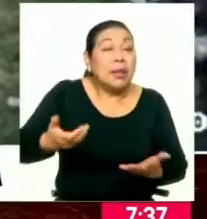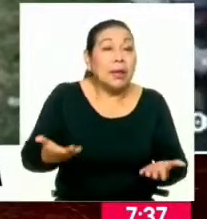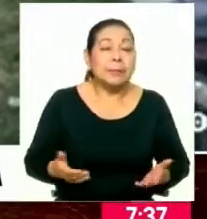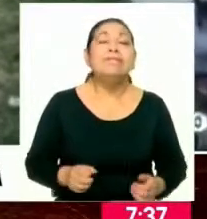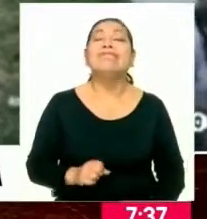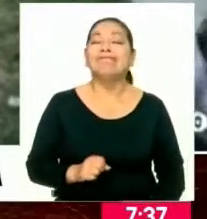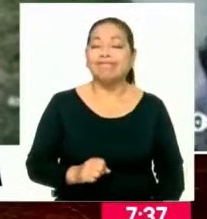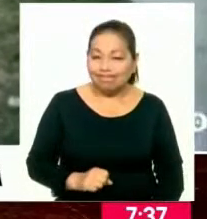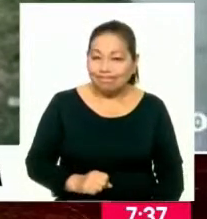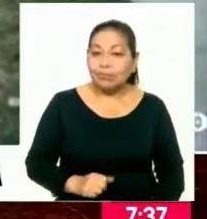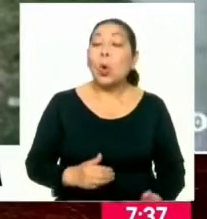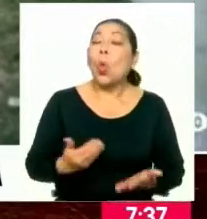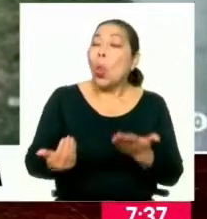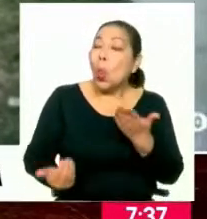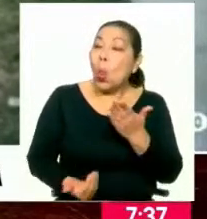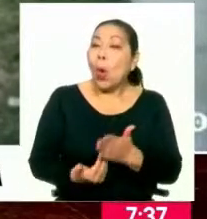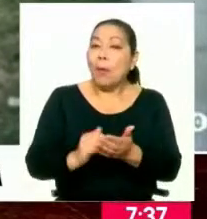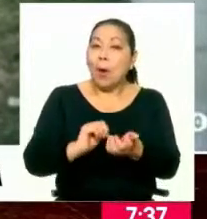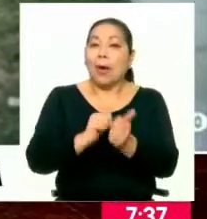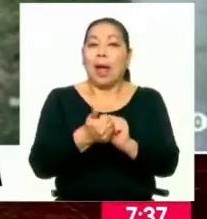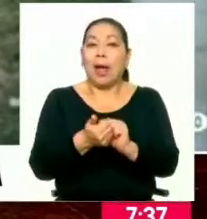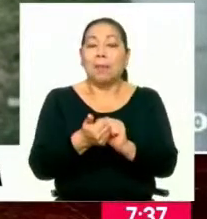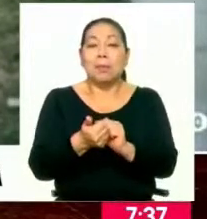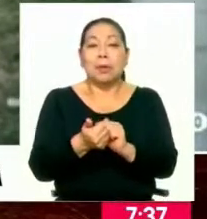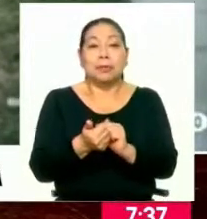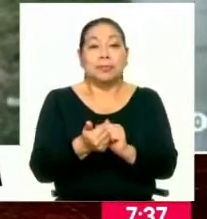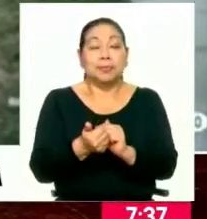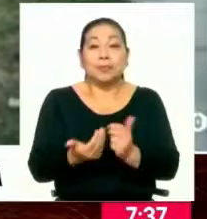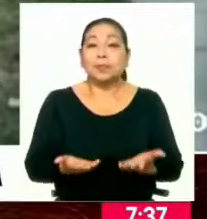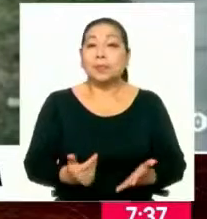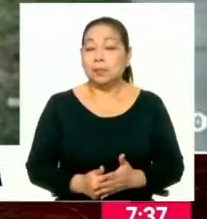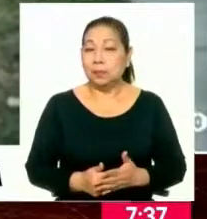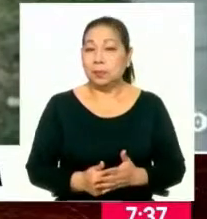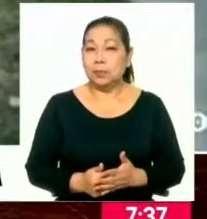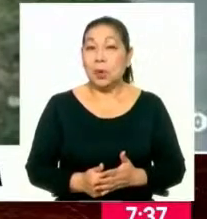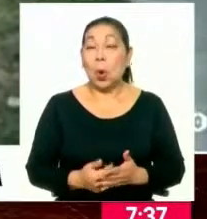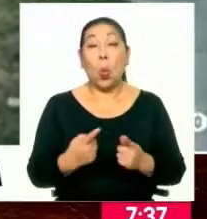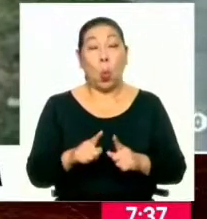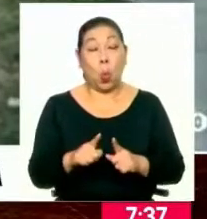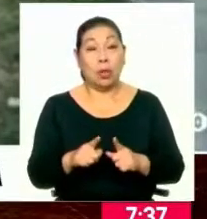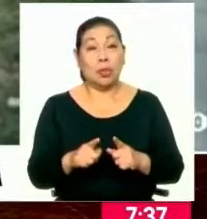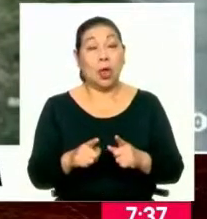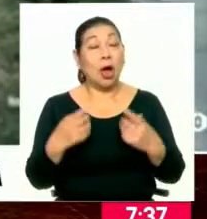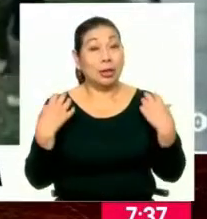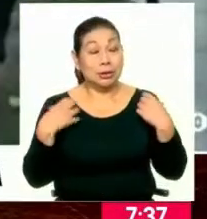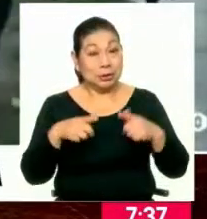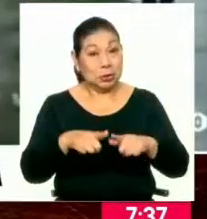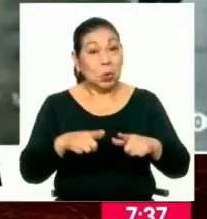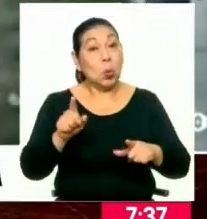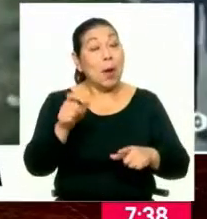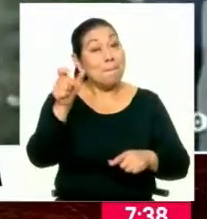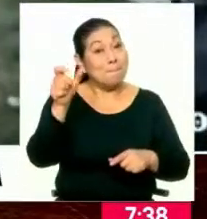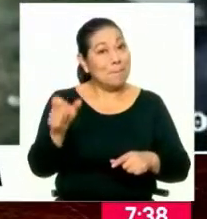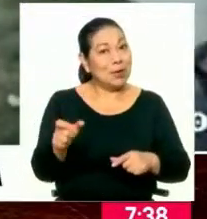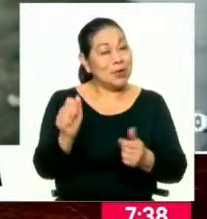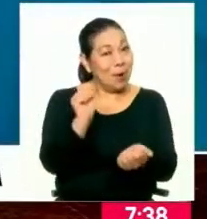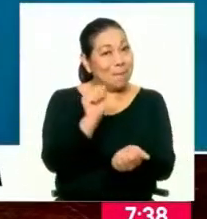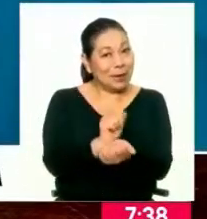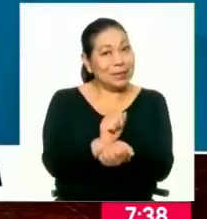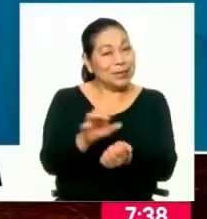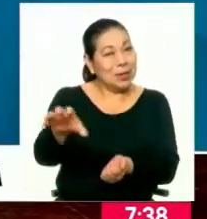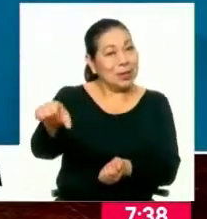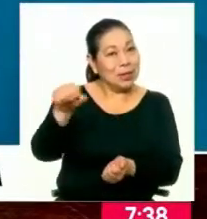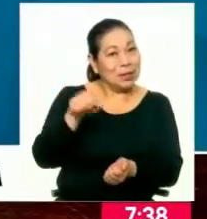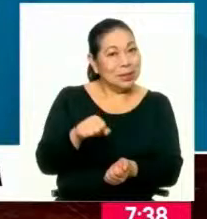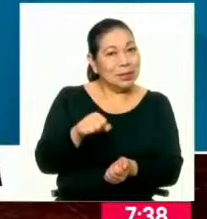Sí, es que hay un nuevo procedimiento. Fíjese, en la unidad de flagrancia va a ocurrir lo siguiente. Si una persona es detenida